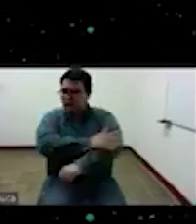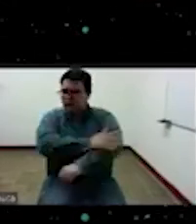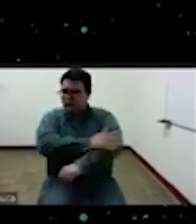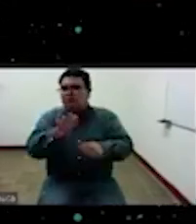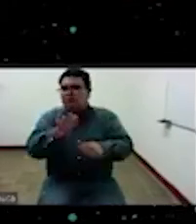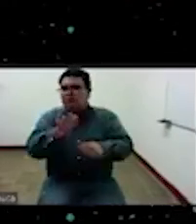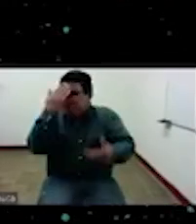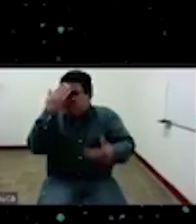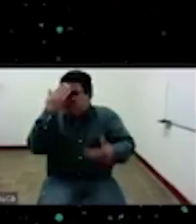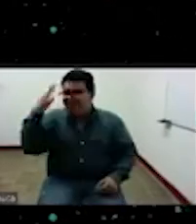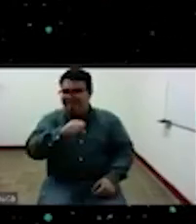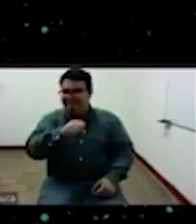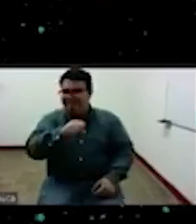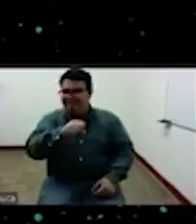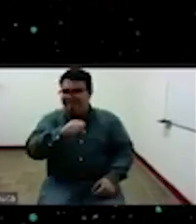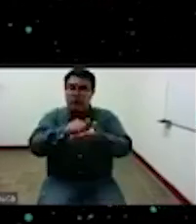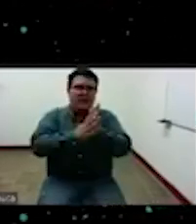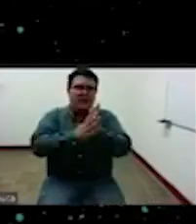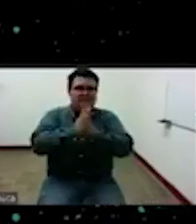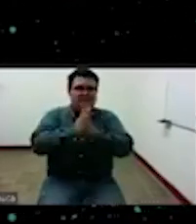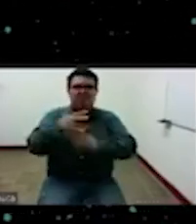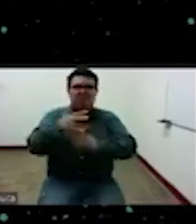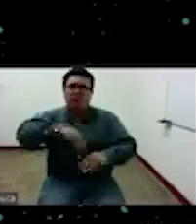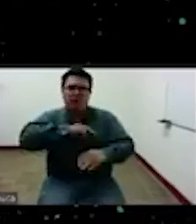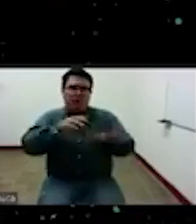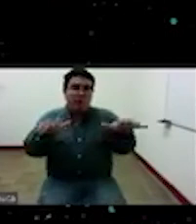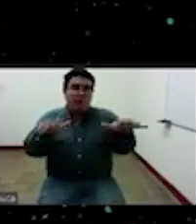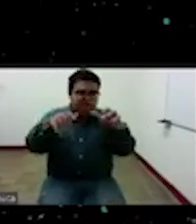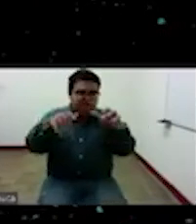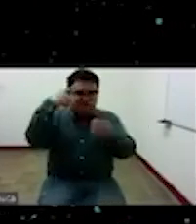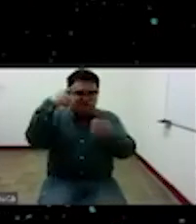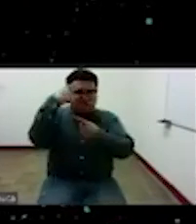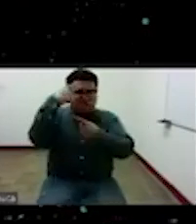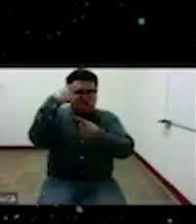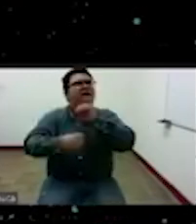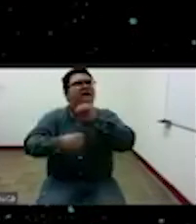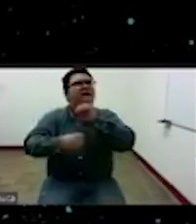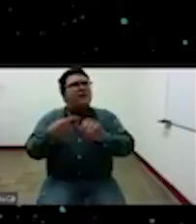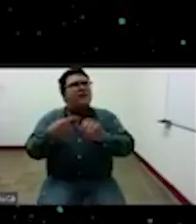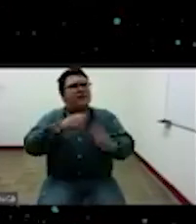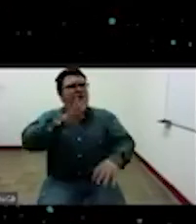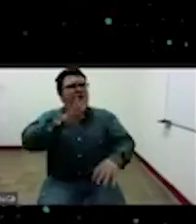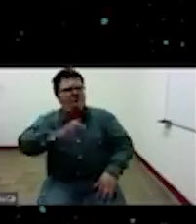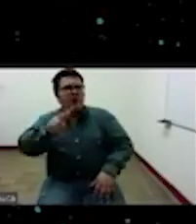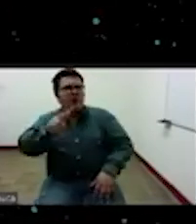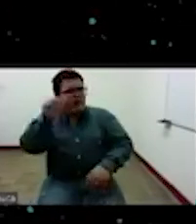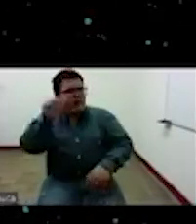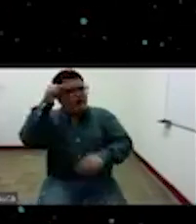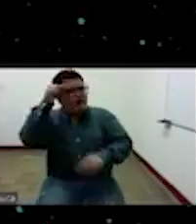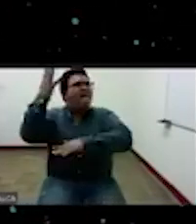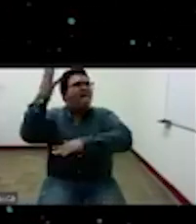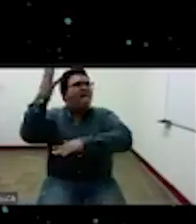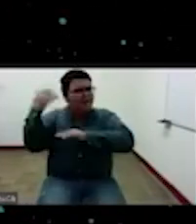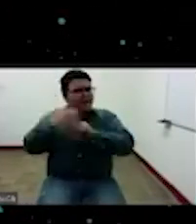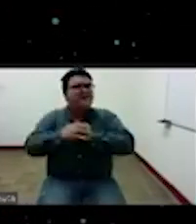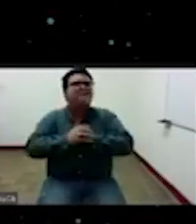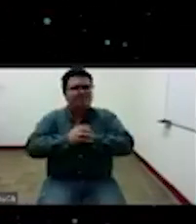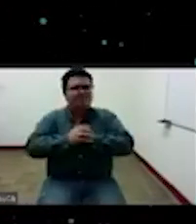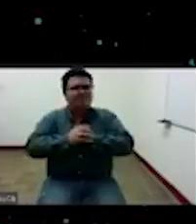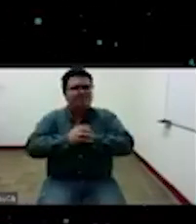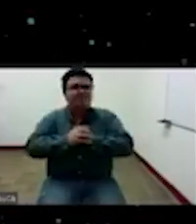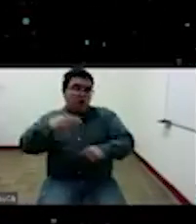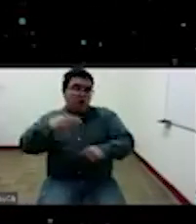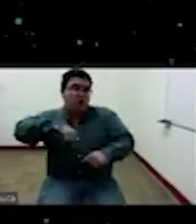si lo ubicamos al año por ejemplo 1492 eh que no teníamos por ejemplo